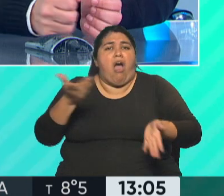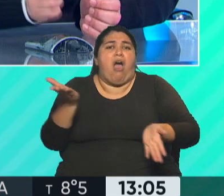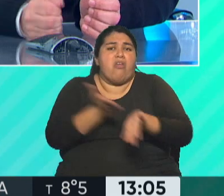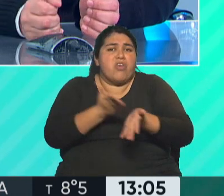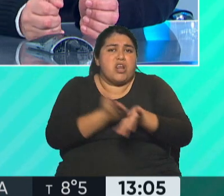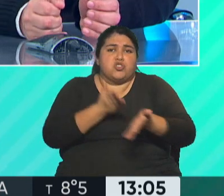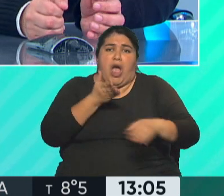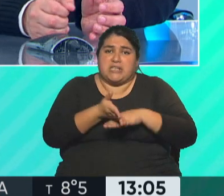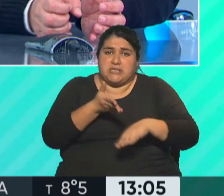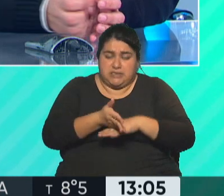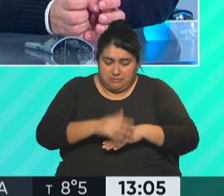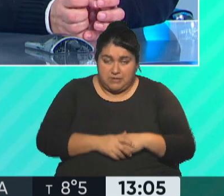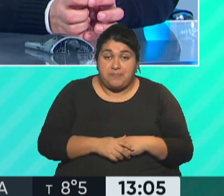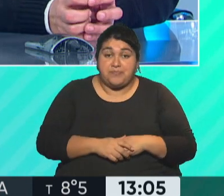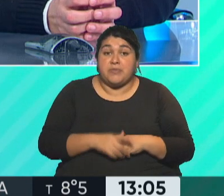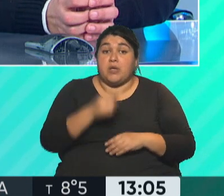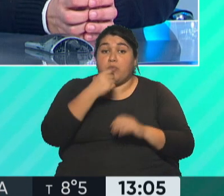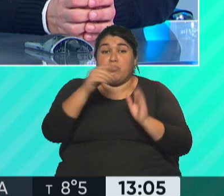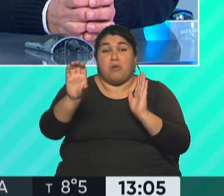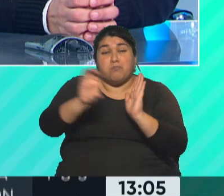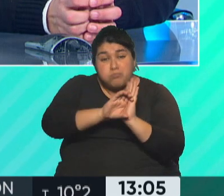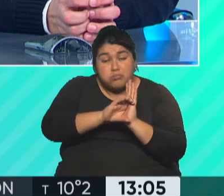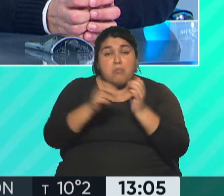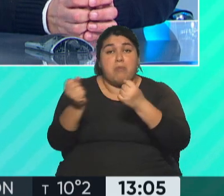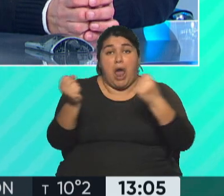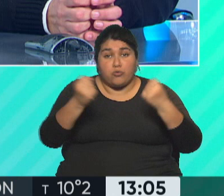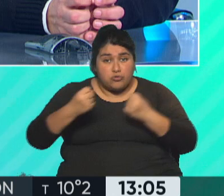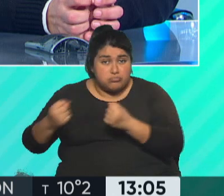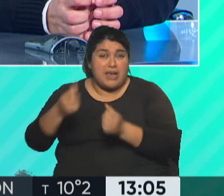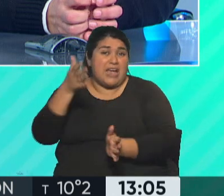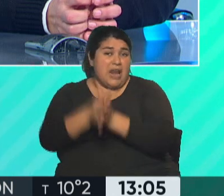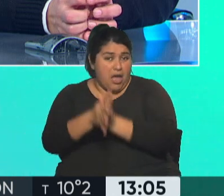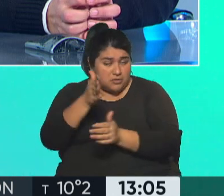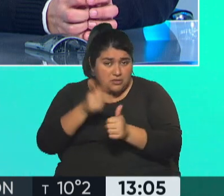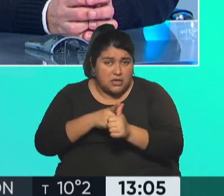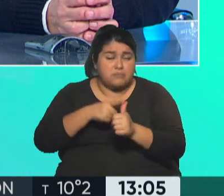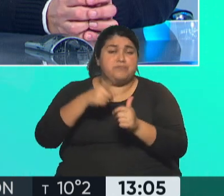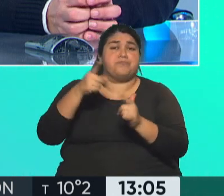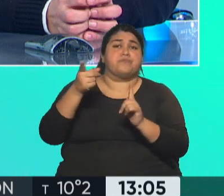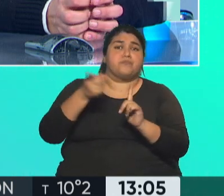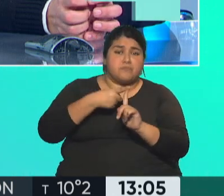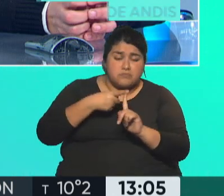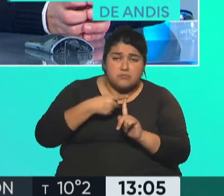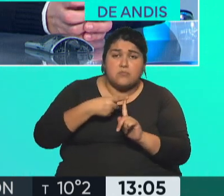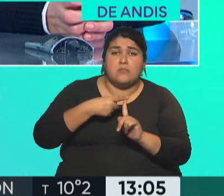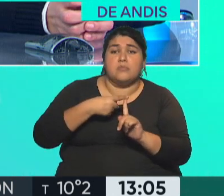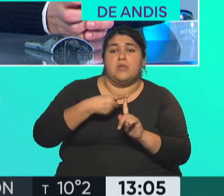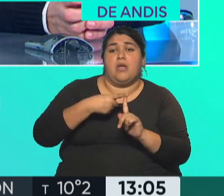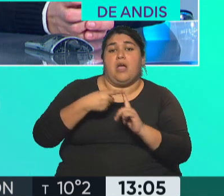ejemplo, uno con el CUD tiene el símbolo internacional de acceso para el estacionamiento gratuito, el acceso al